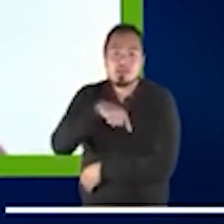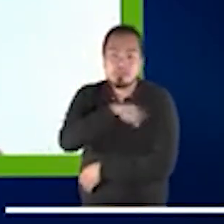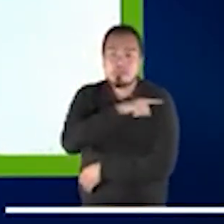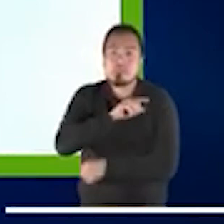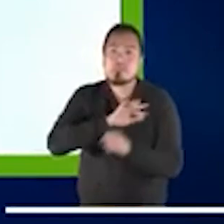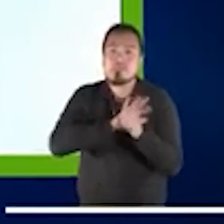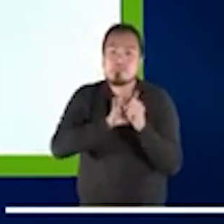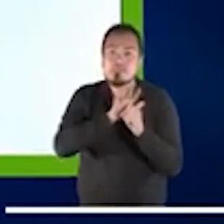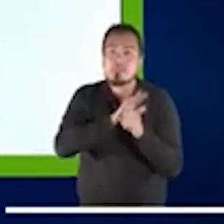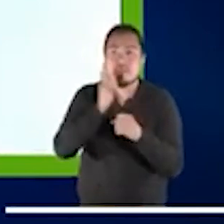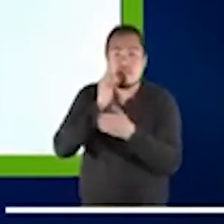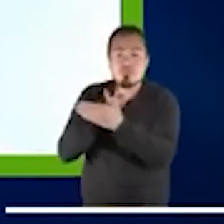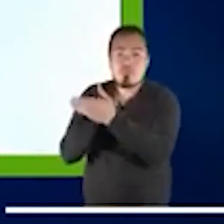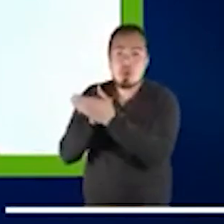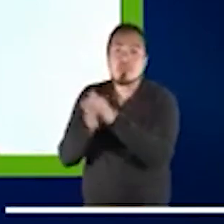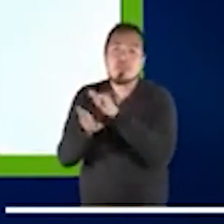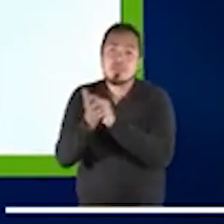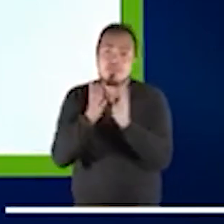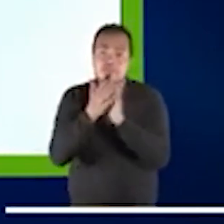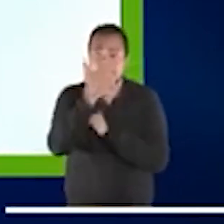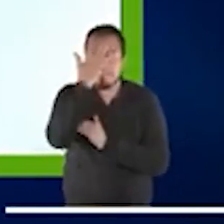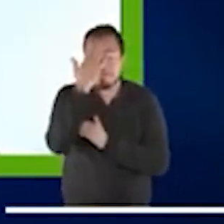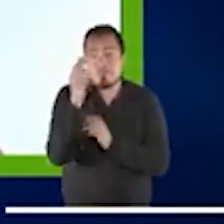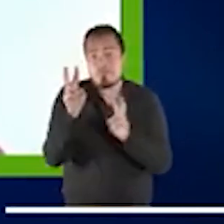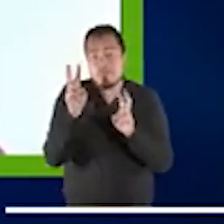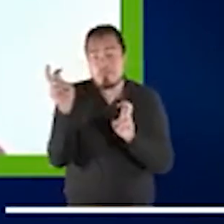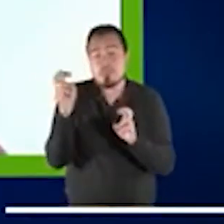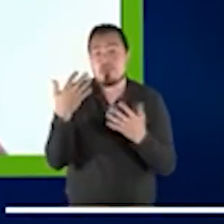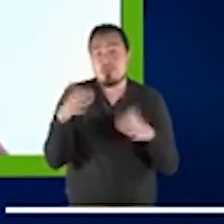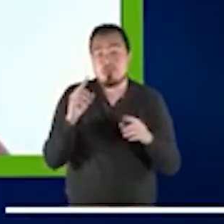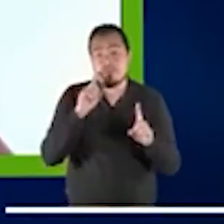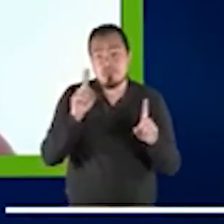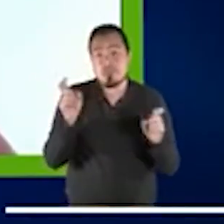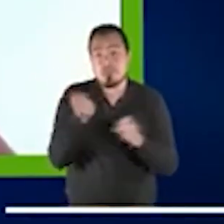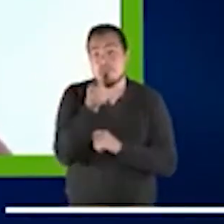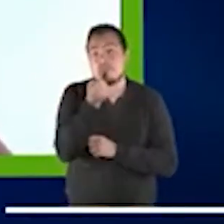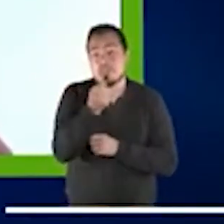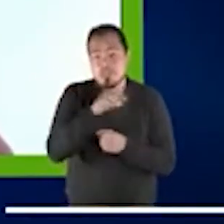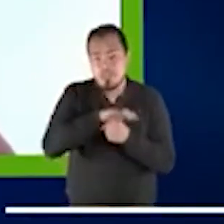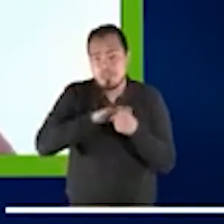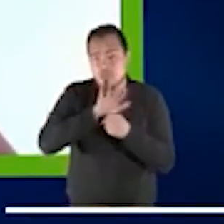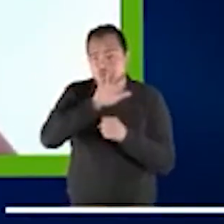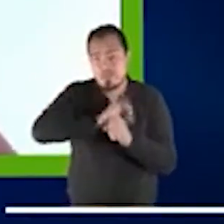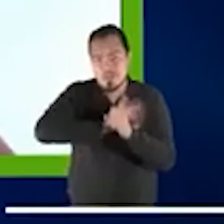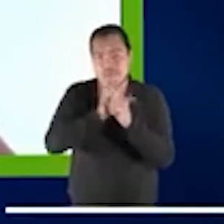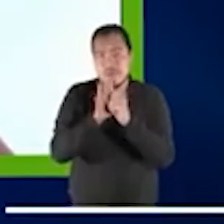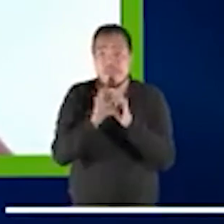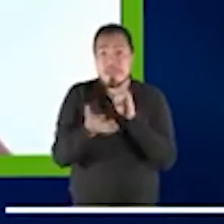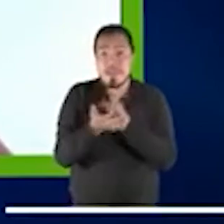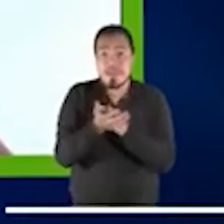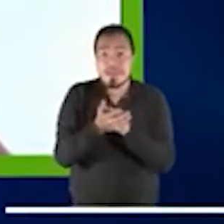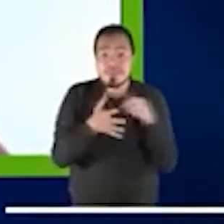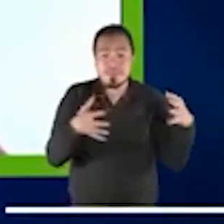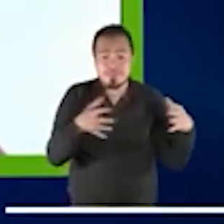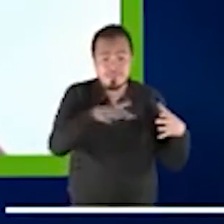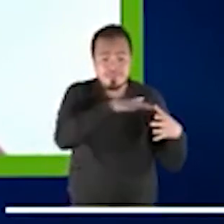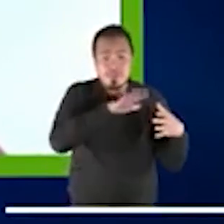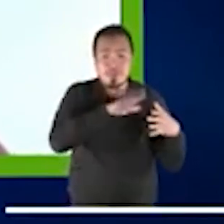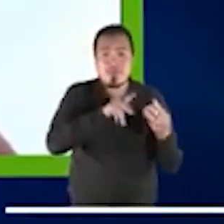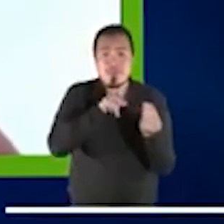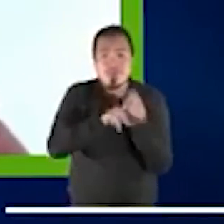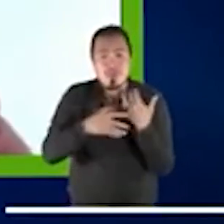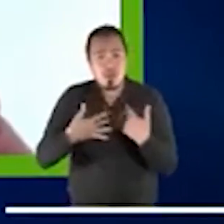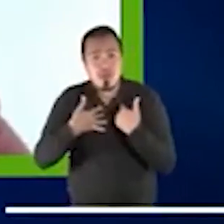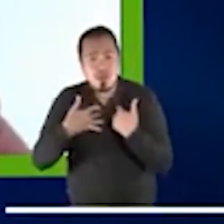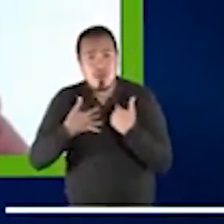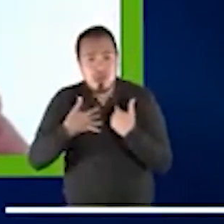quizás no habían entendido de principio la gravedad de la situación de la pandemia. esas son víctimas que piden justicia que piden verdad